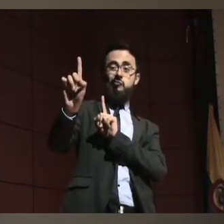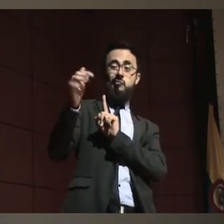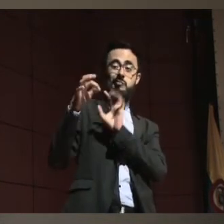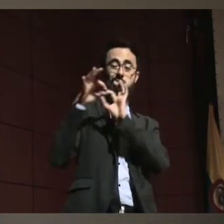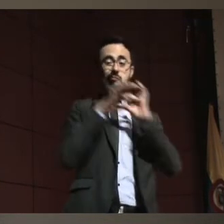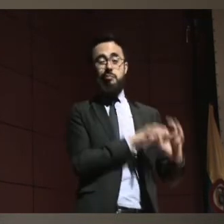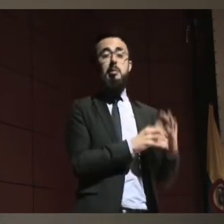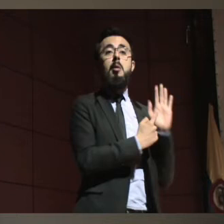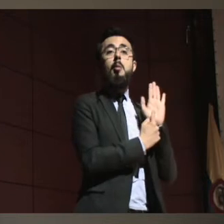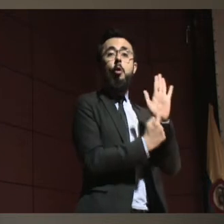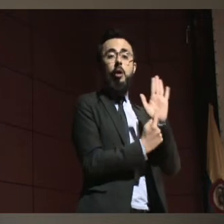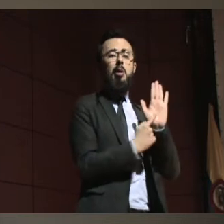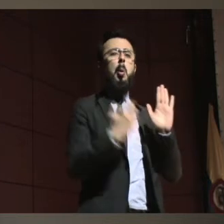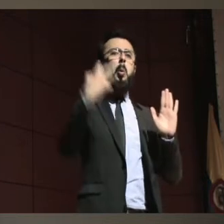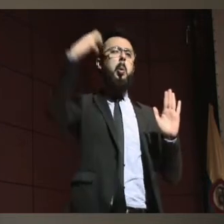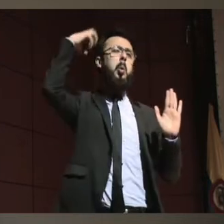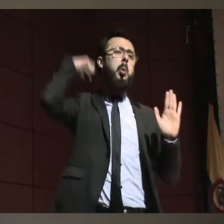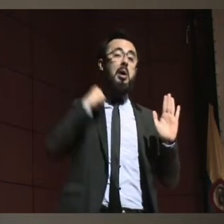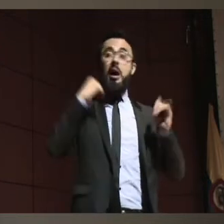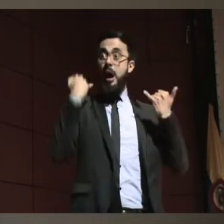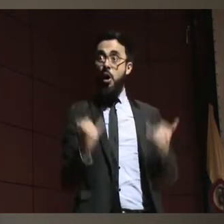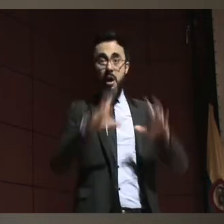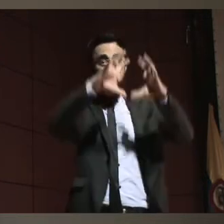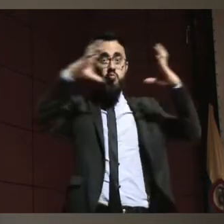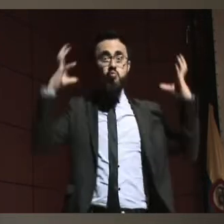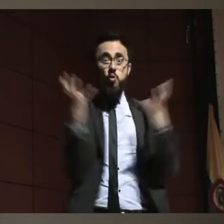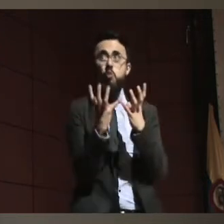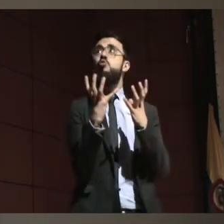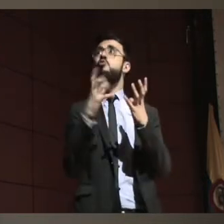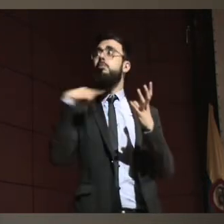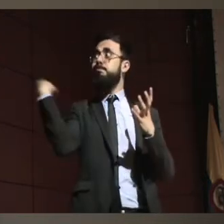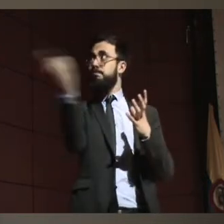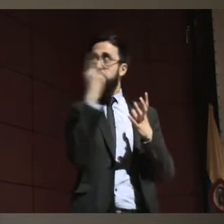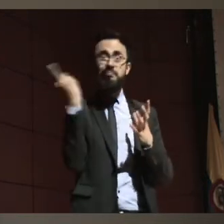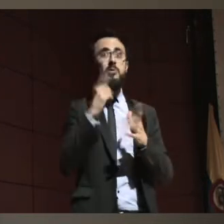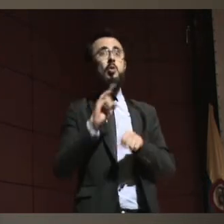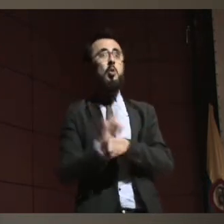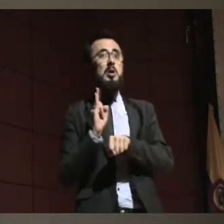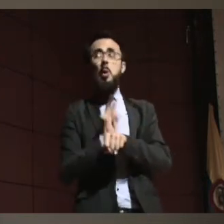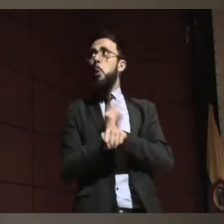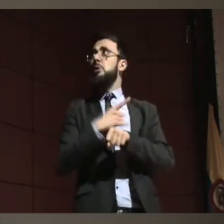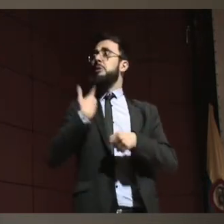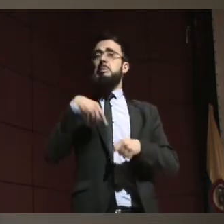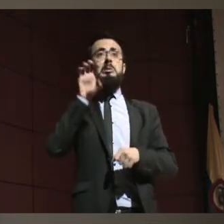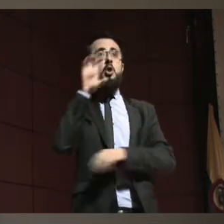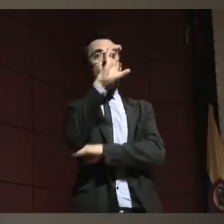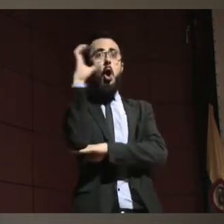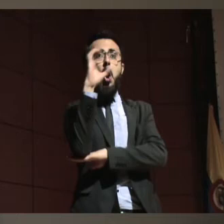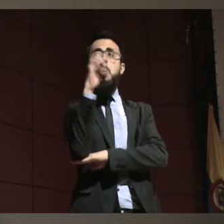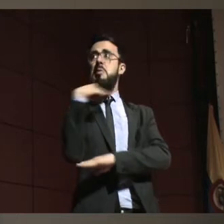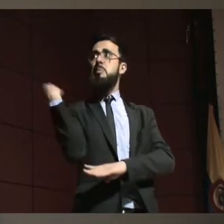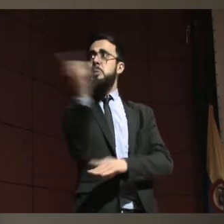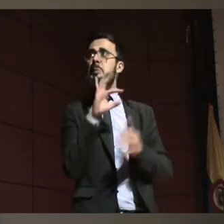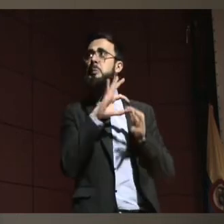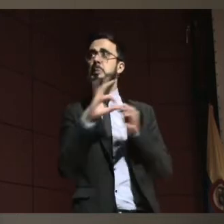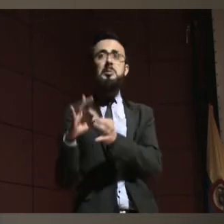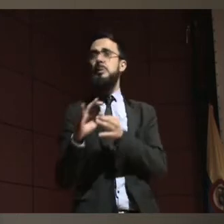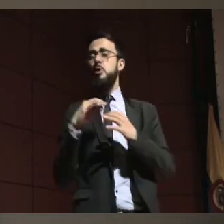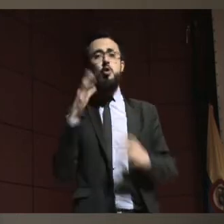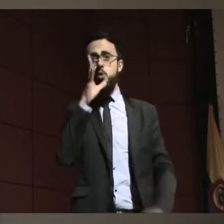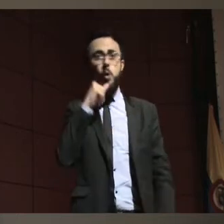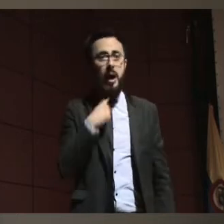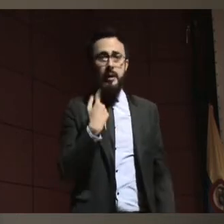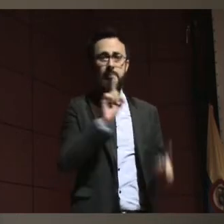ni en el mundo, ni en el país, ni en ninguna parte. Es bueno que nos situemos ahí en el